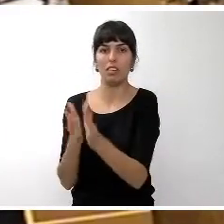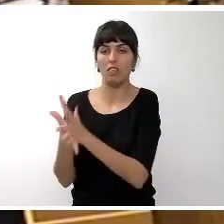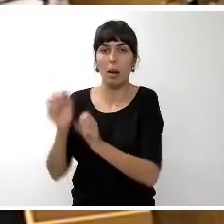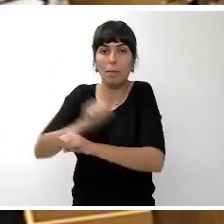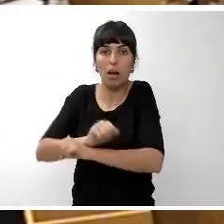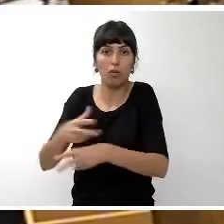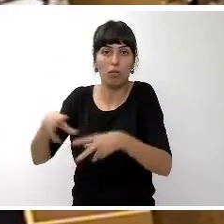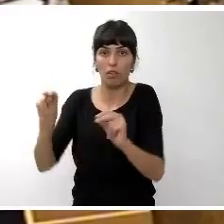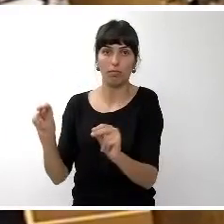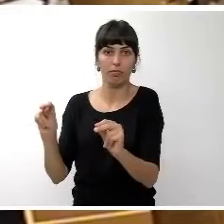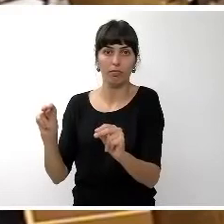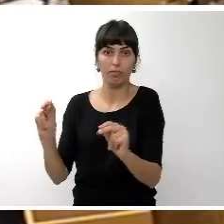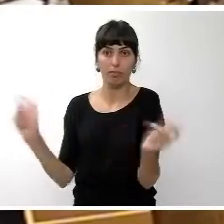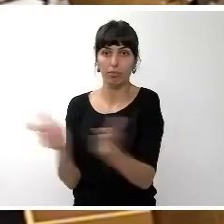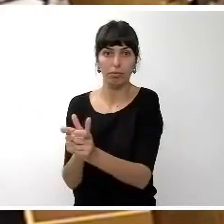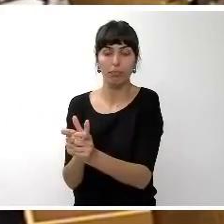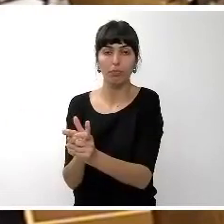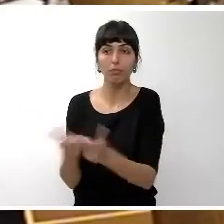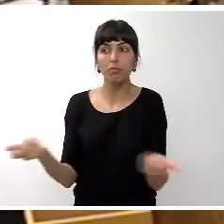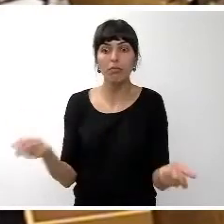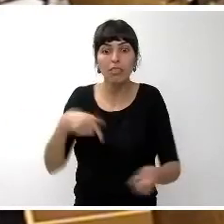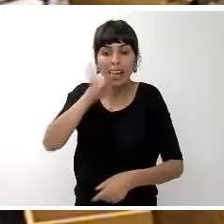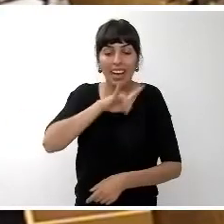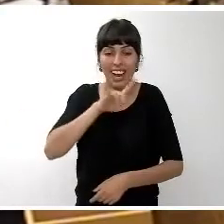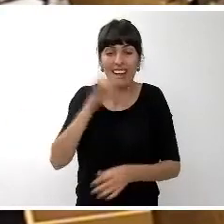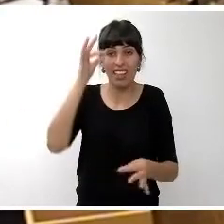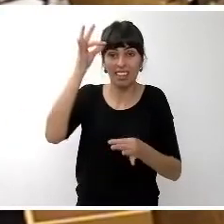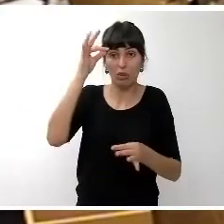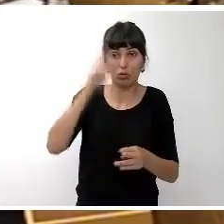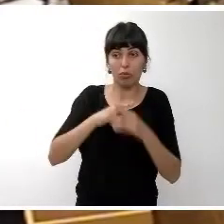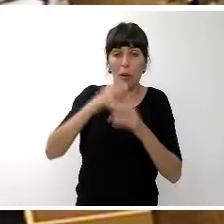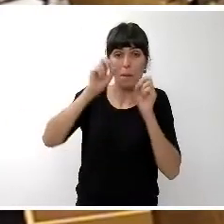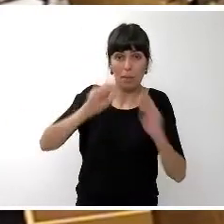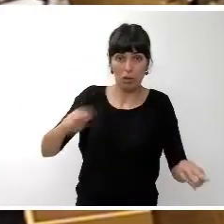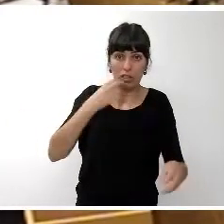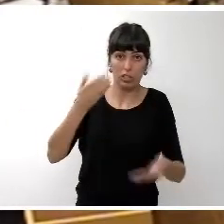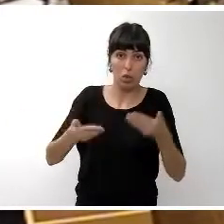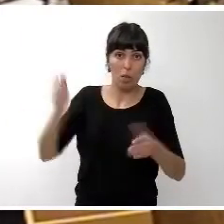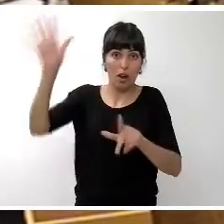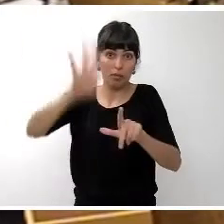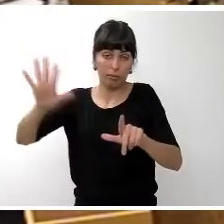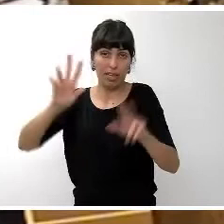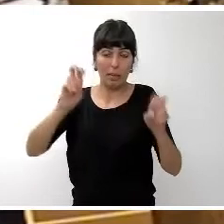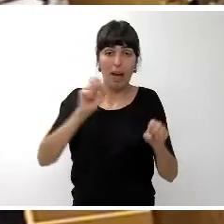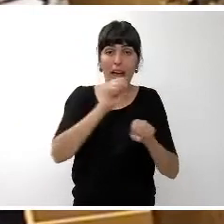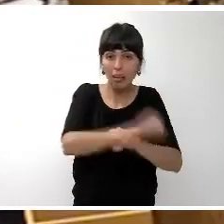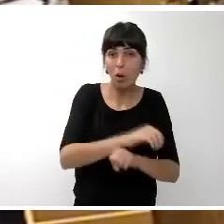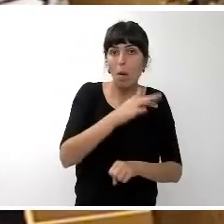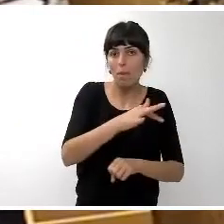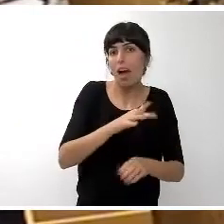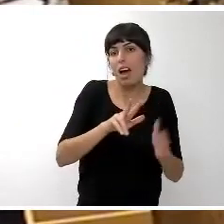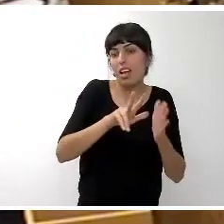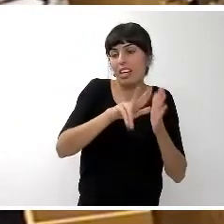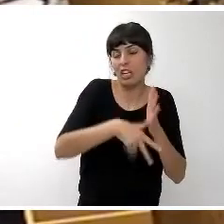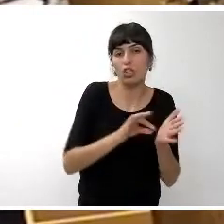paro en el estado español y en Canarias donde partimos de datos aún peores en desempleo y en retraso en los servicios sociales de calidad la creación equivalente de